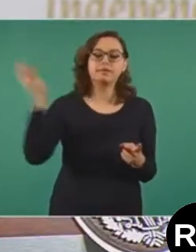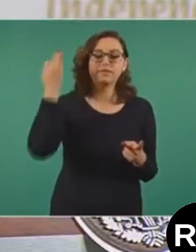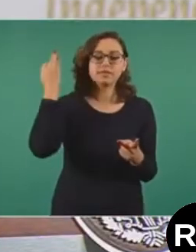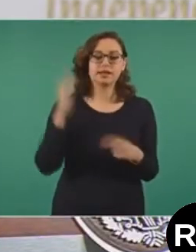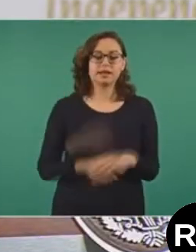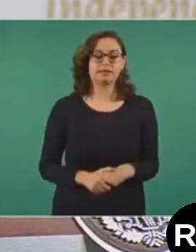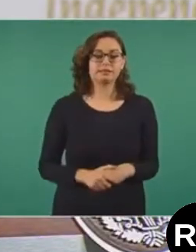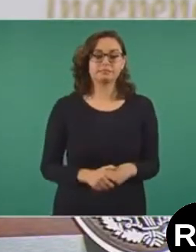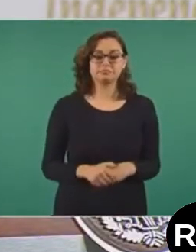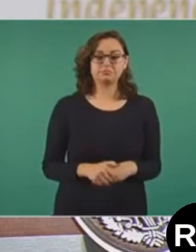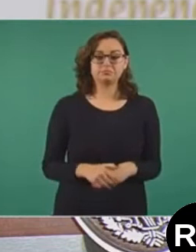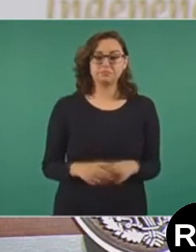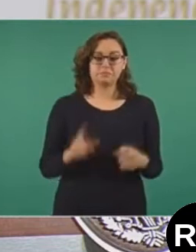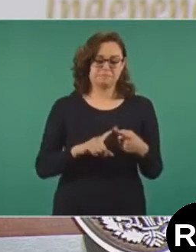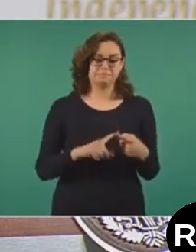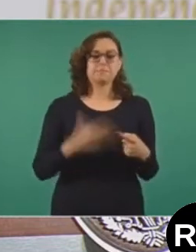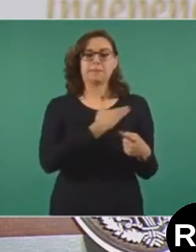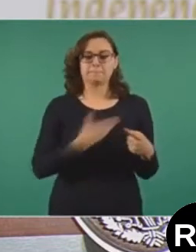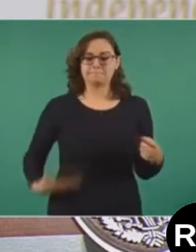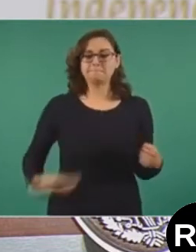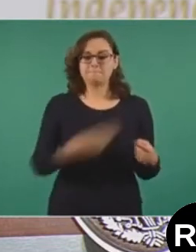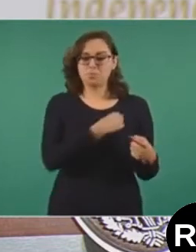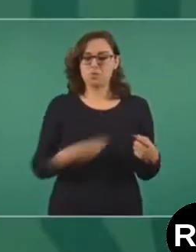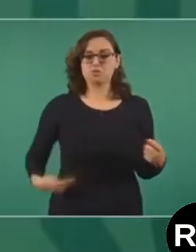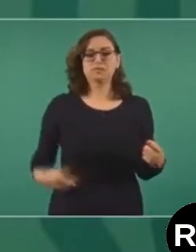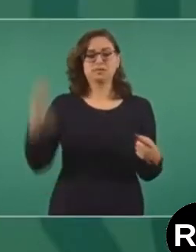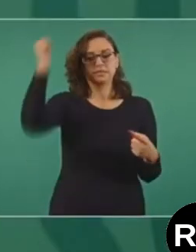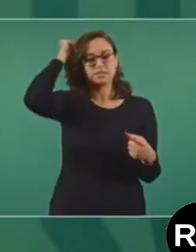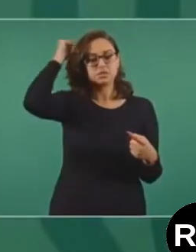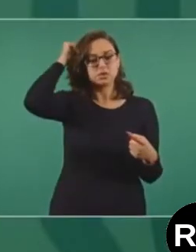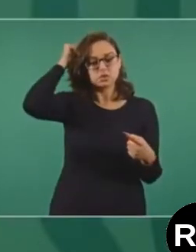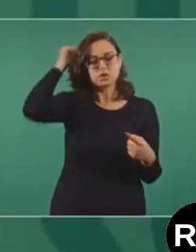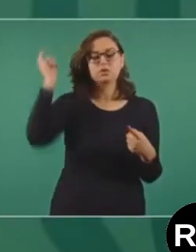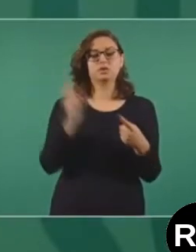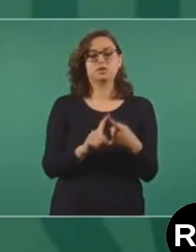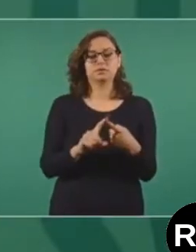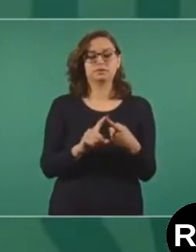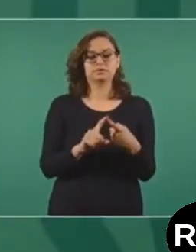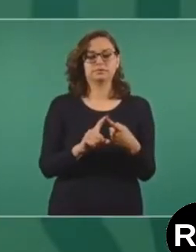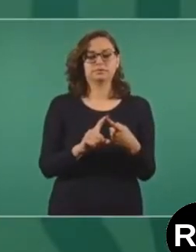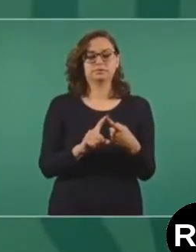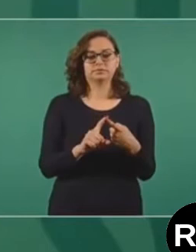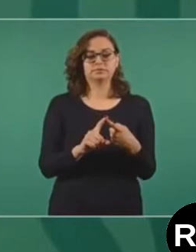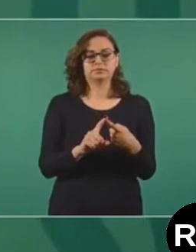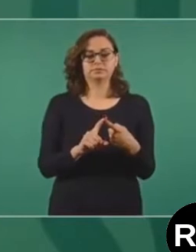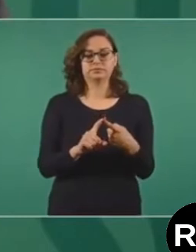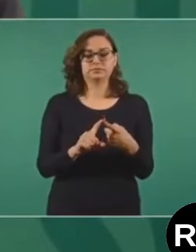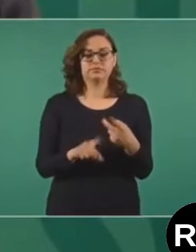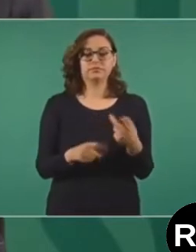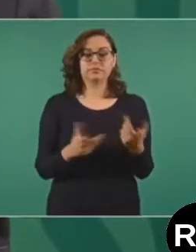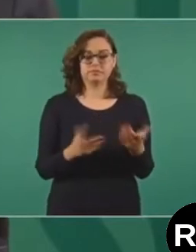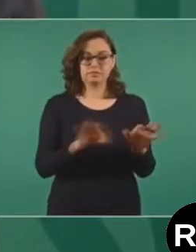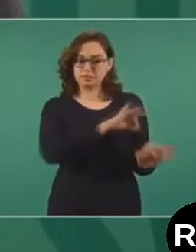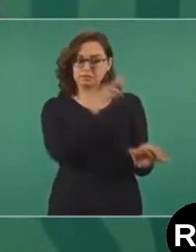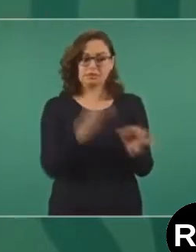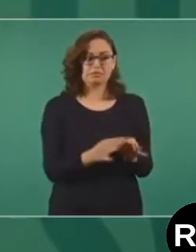Fíjense, fue presidenta municipal de Texcoco y termina